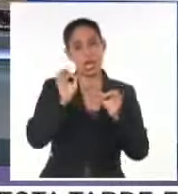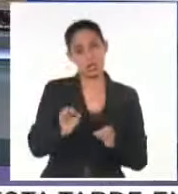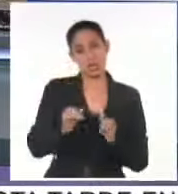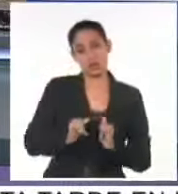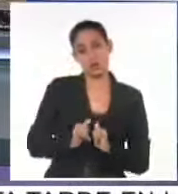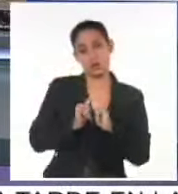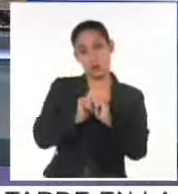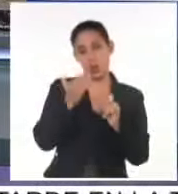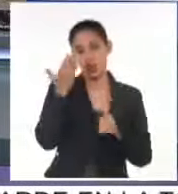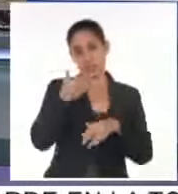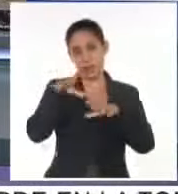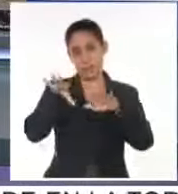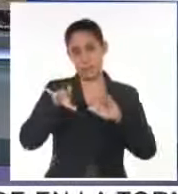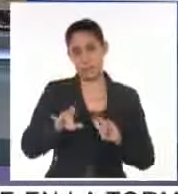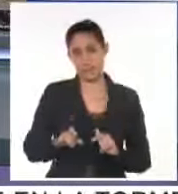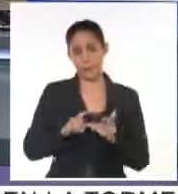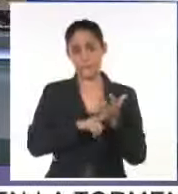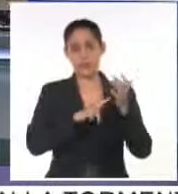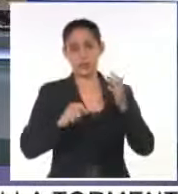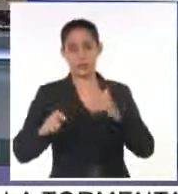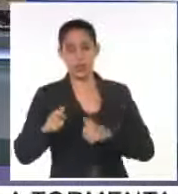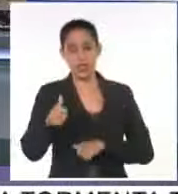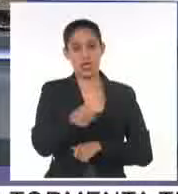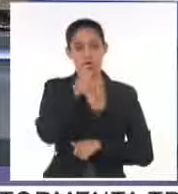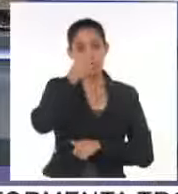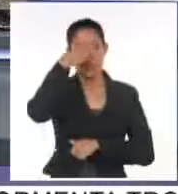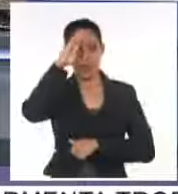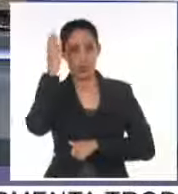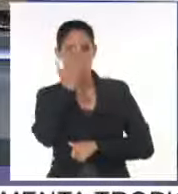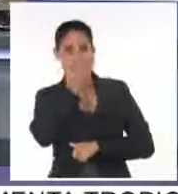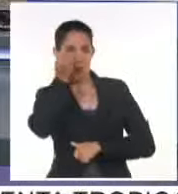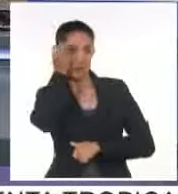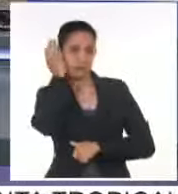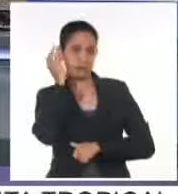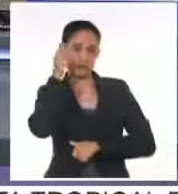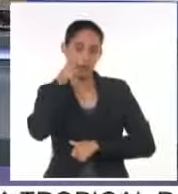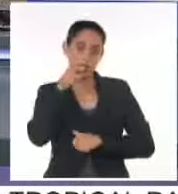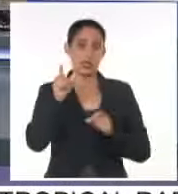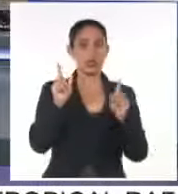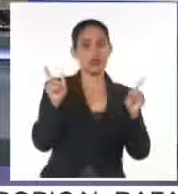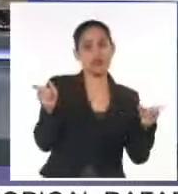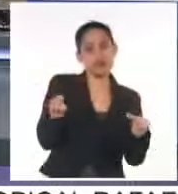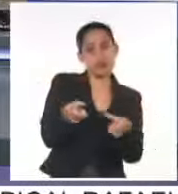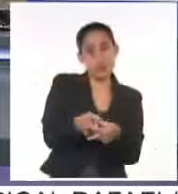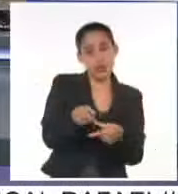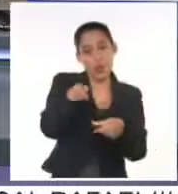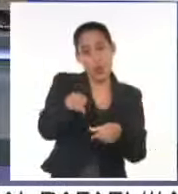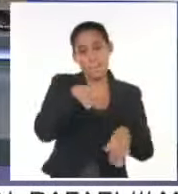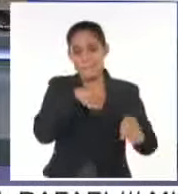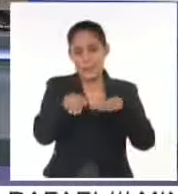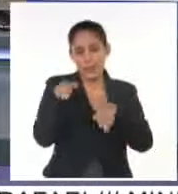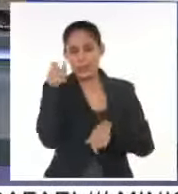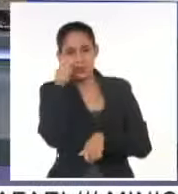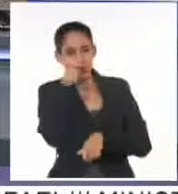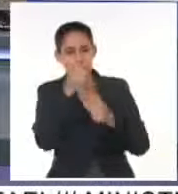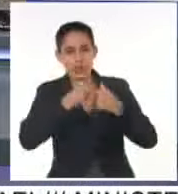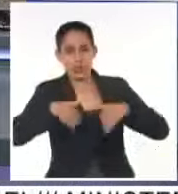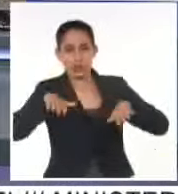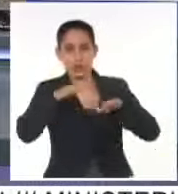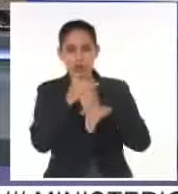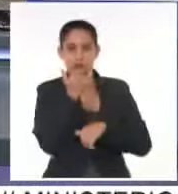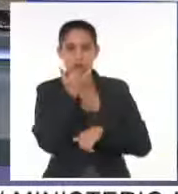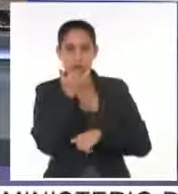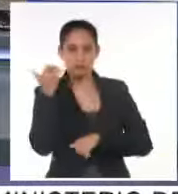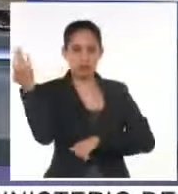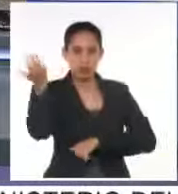Central del Partido y Presidente de nuestra República, Miguel Díaz-Canel Bermúdez, durante la reunión que examinó los preparativos ante el eventual paso